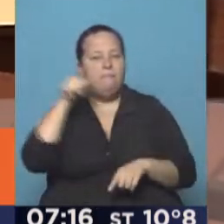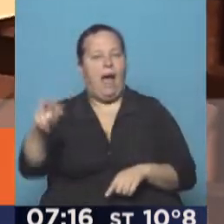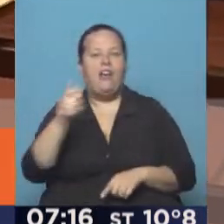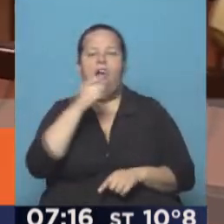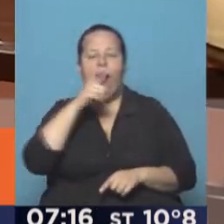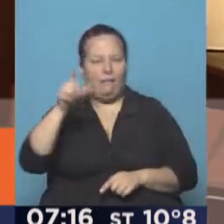de ATE.